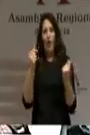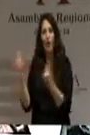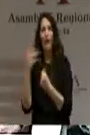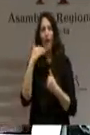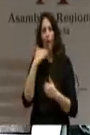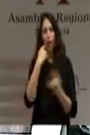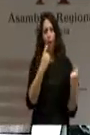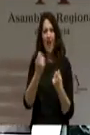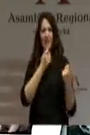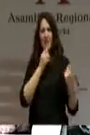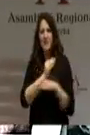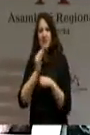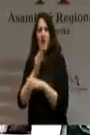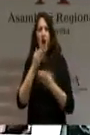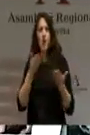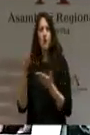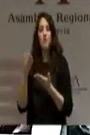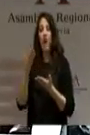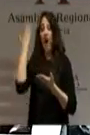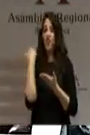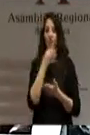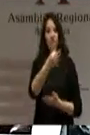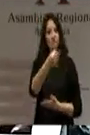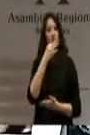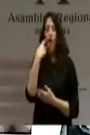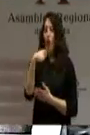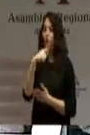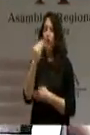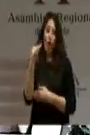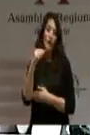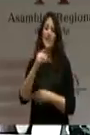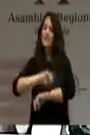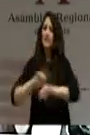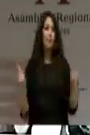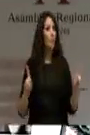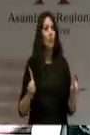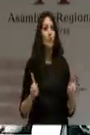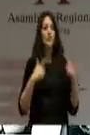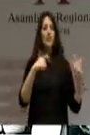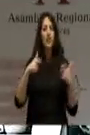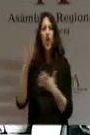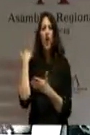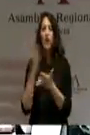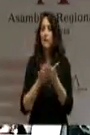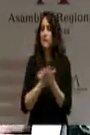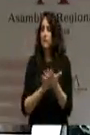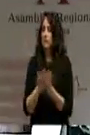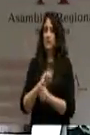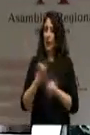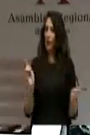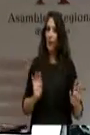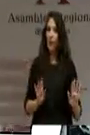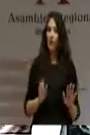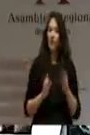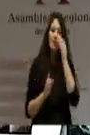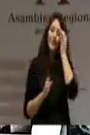tampoco tuvo usted ayer palabras de aliento. De los sectores tampoco habló ayer mucho. Queremos qué va a